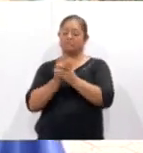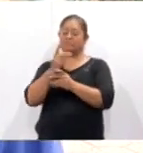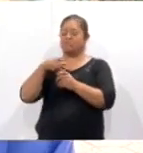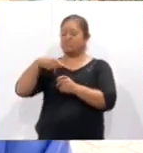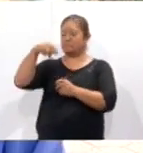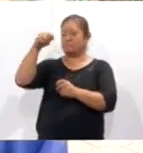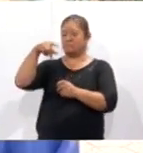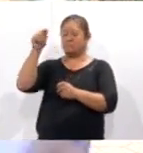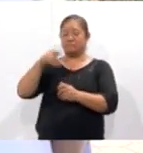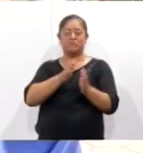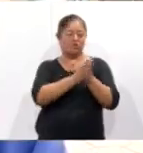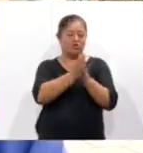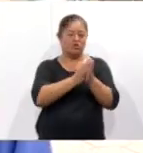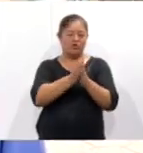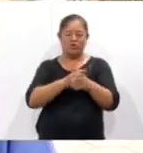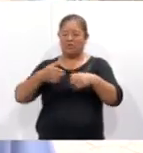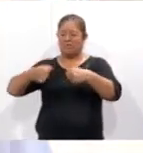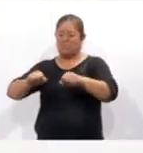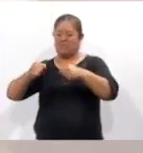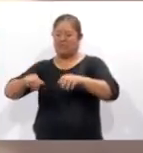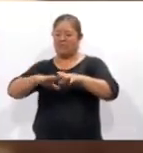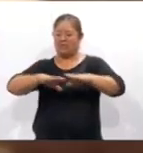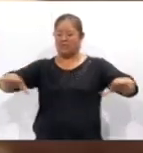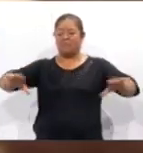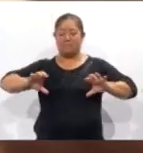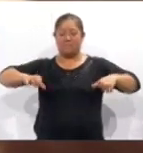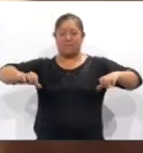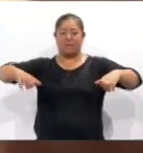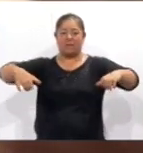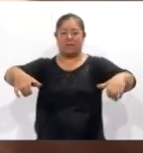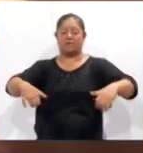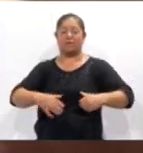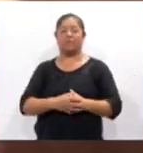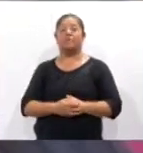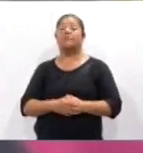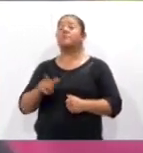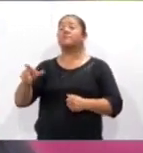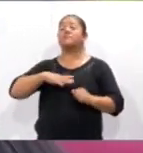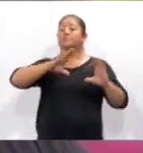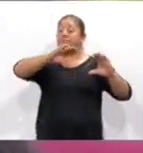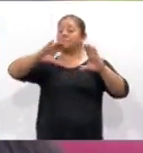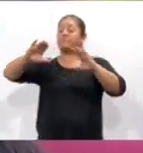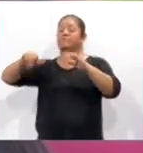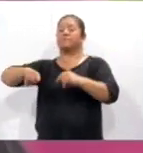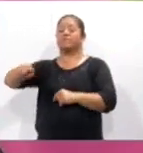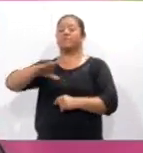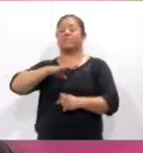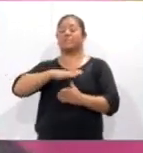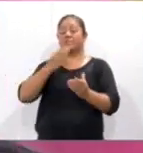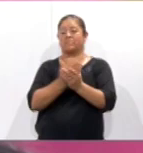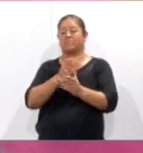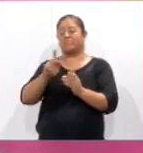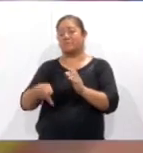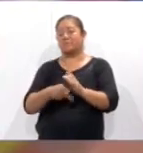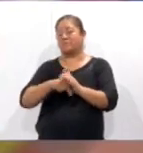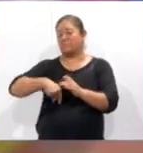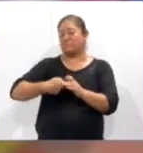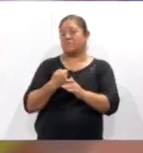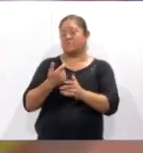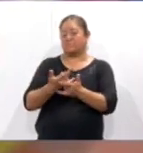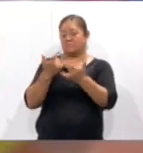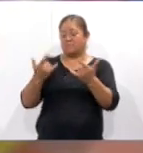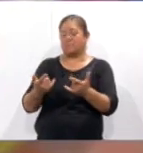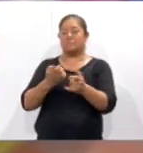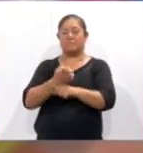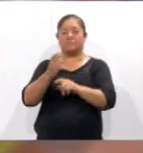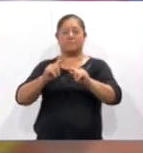chocolate, metate, petate. La enseñanza realizada en las instalaciones del Archivo General e Histórico del Estado de Tlaxcala